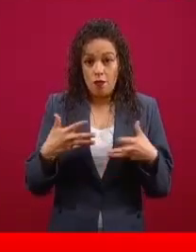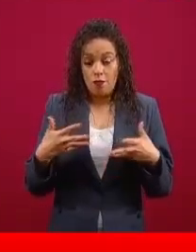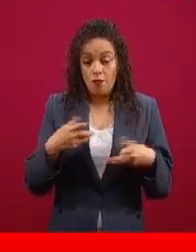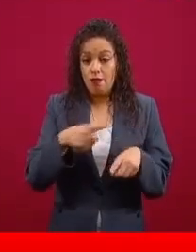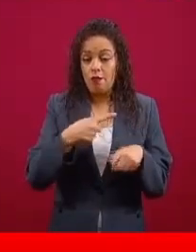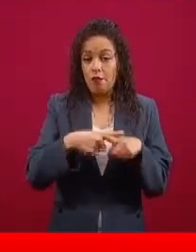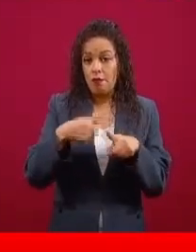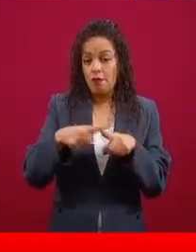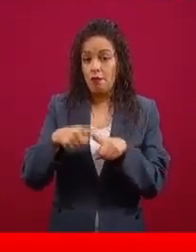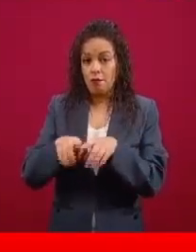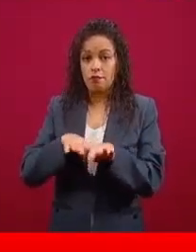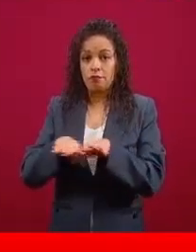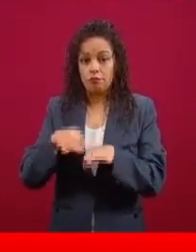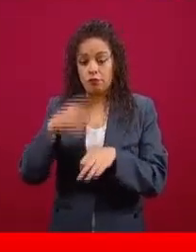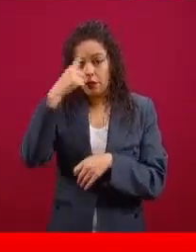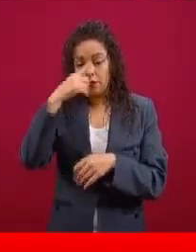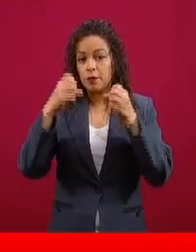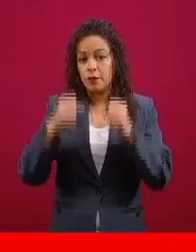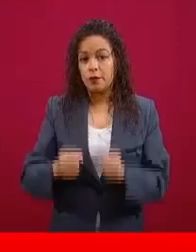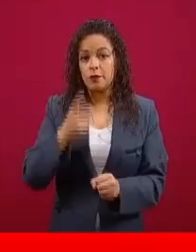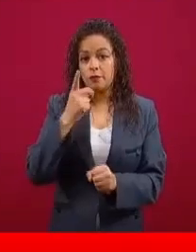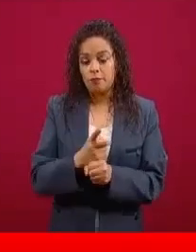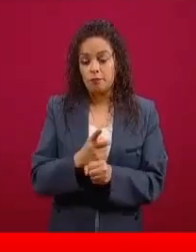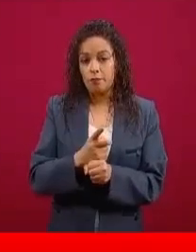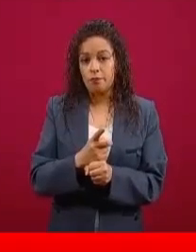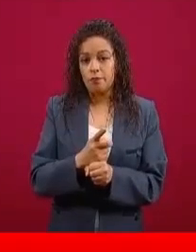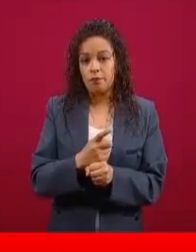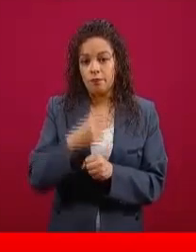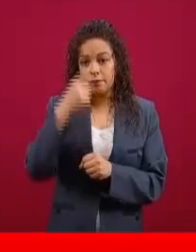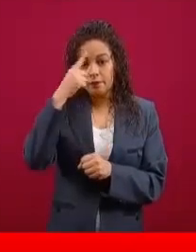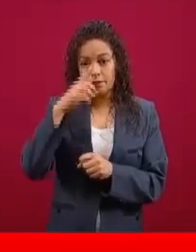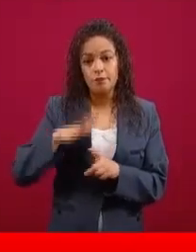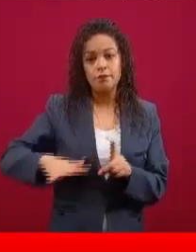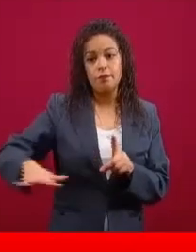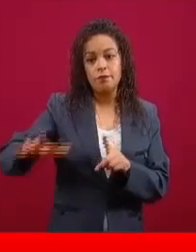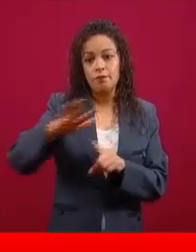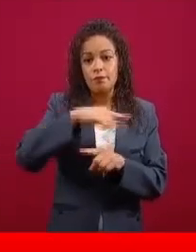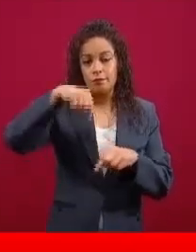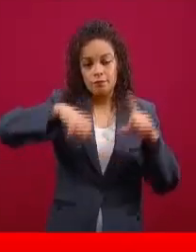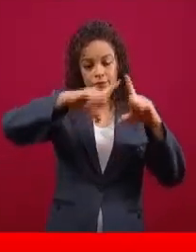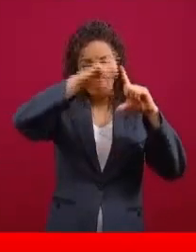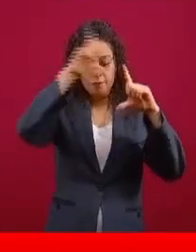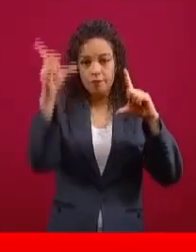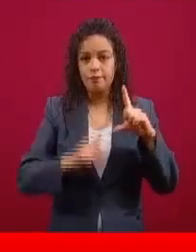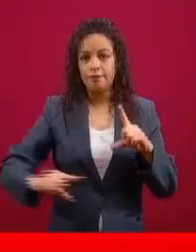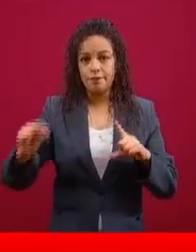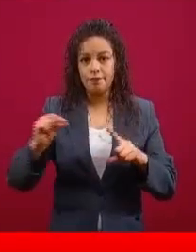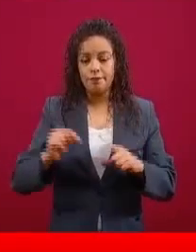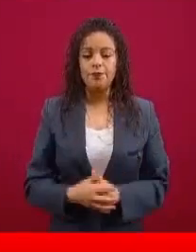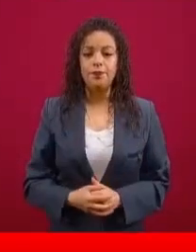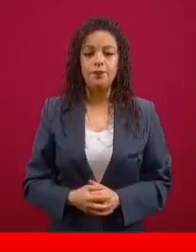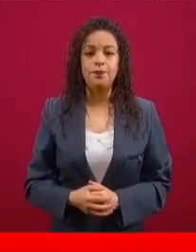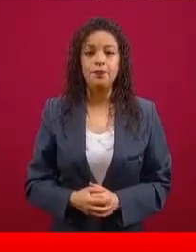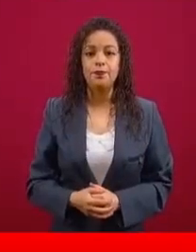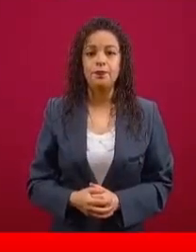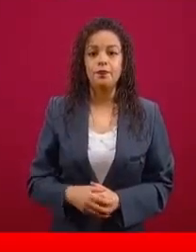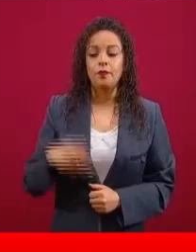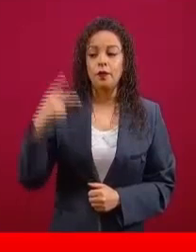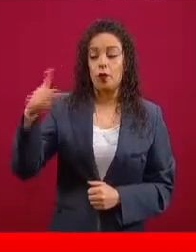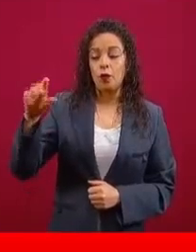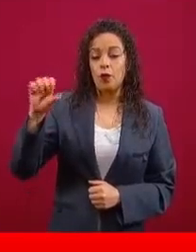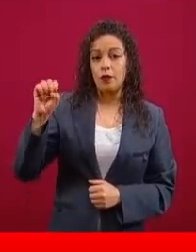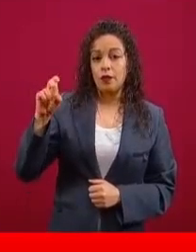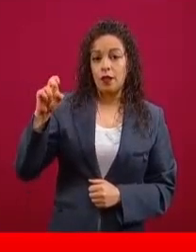funciones de seguridad en el ámbito de todo o en el territorio nacional. Sedena tenemos